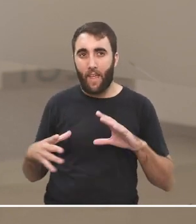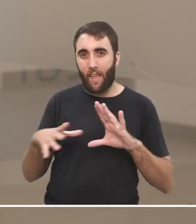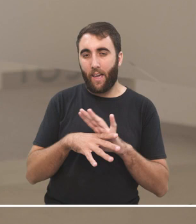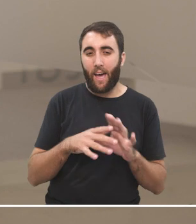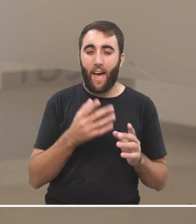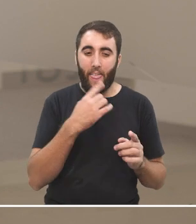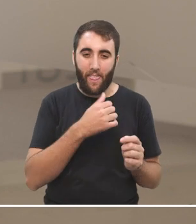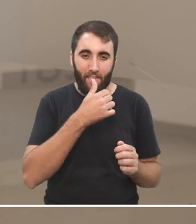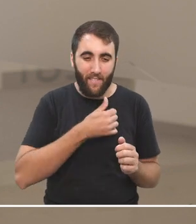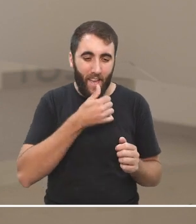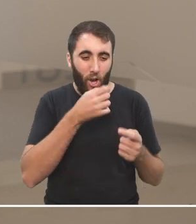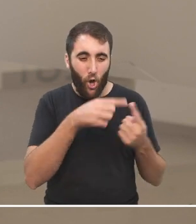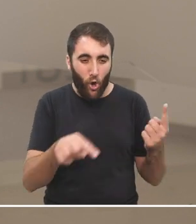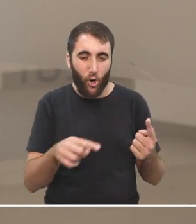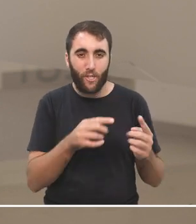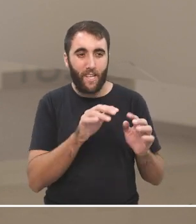analógico,